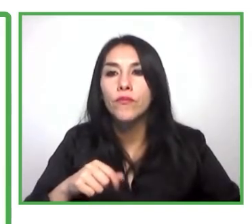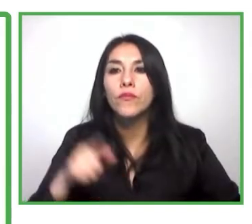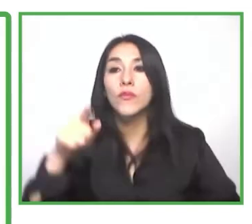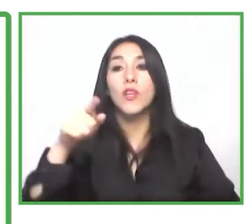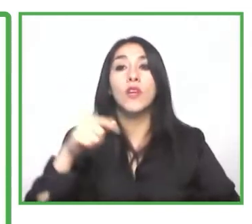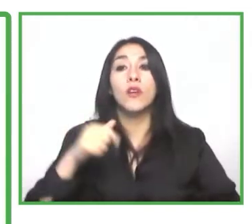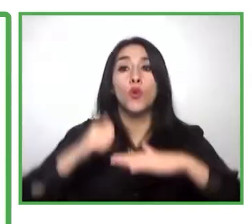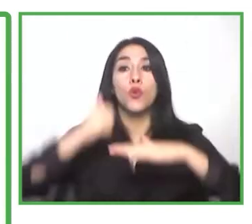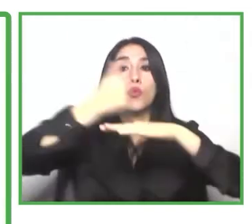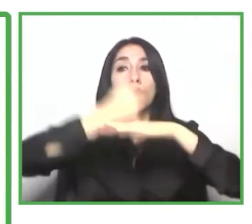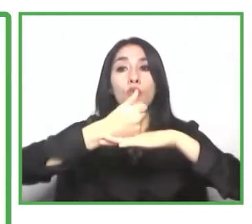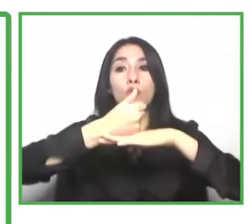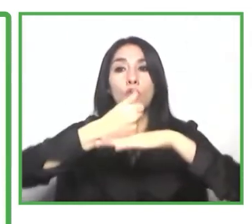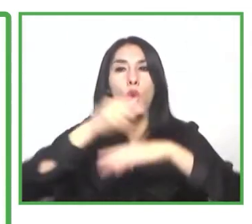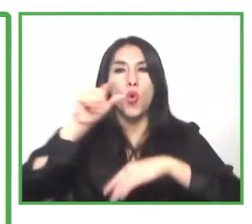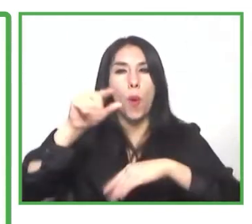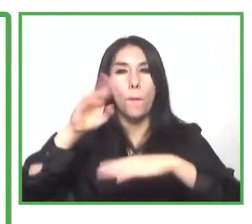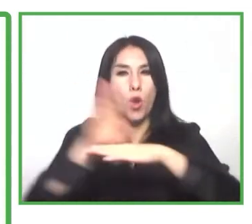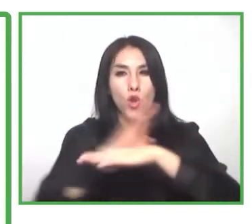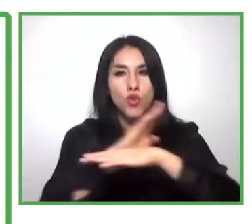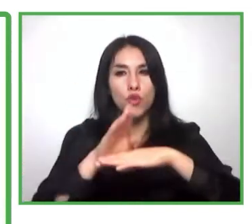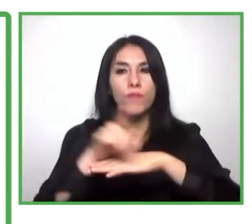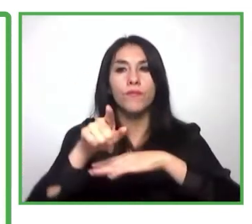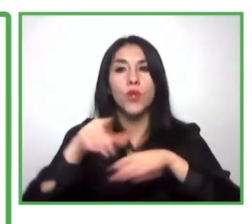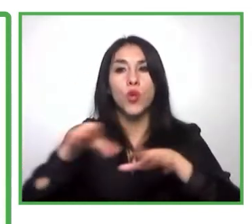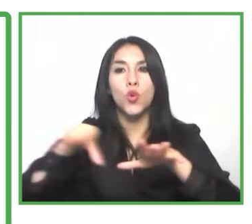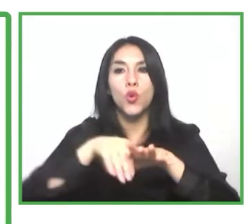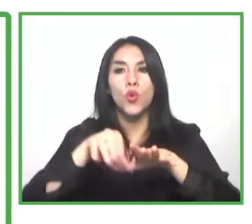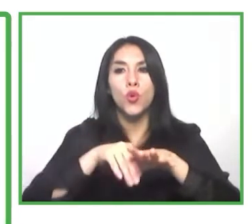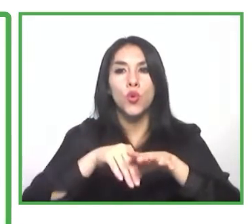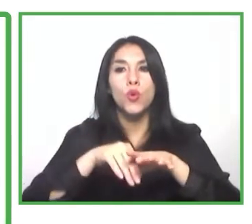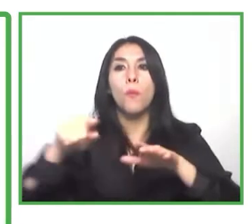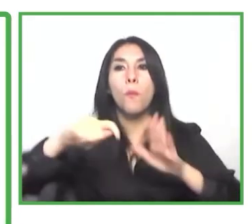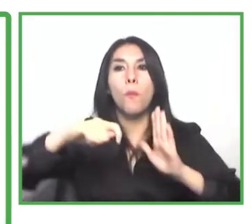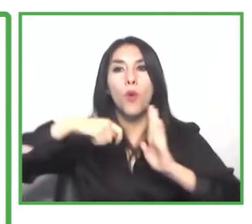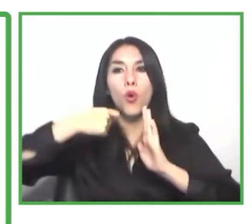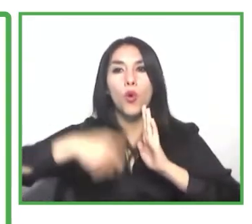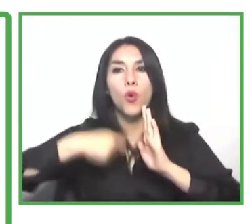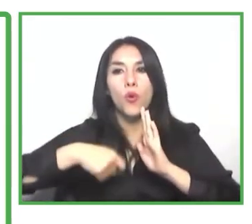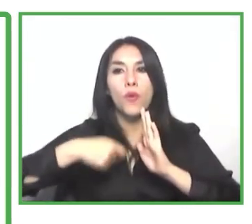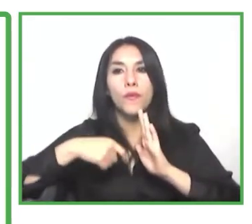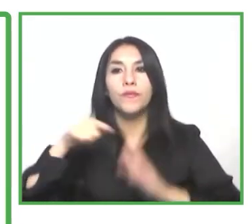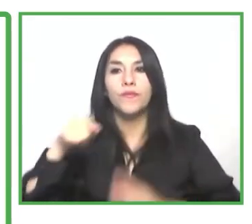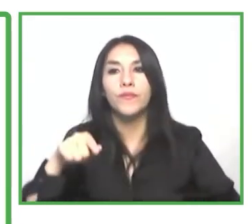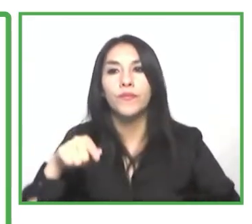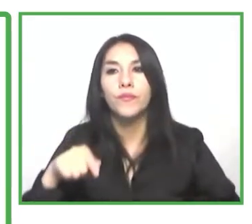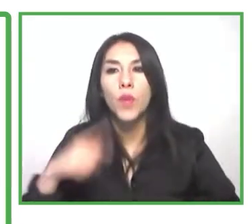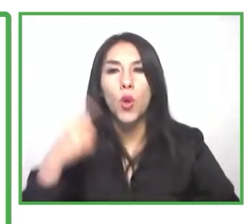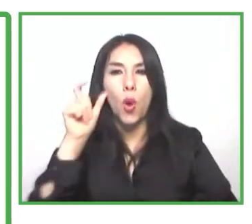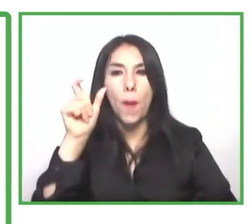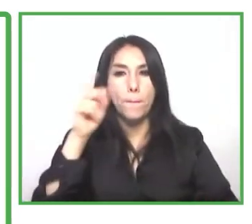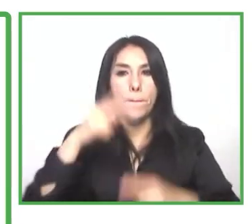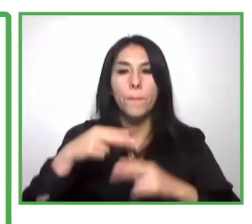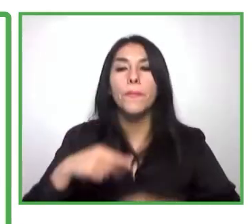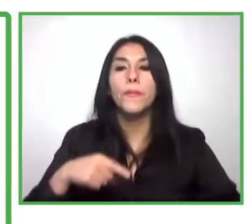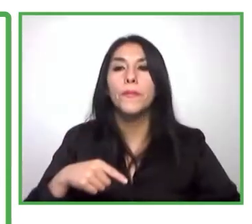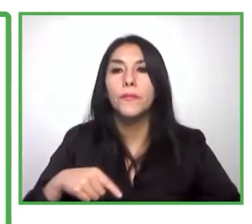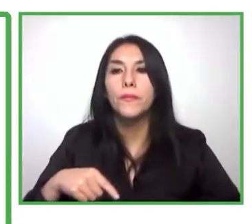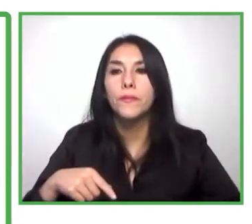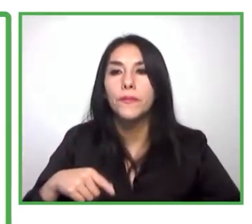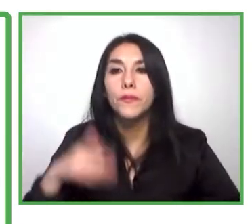Vamos a ver un videíto que tiene Paola y partimos con Paola. Así que bienvenida desde ya.